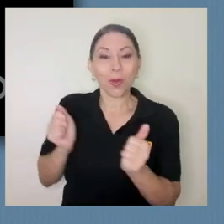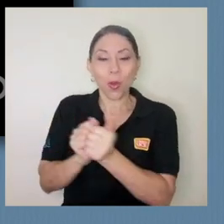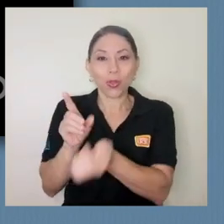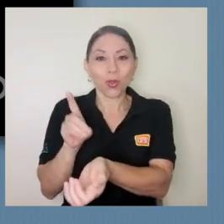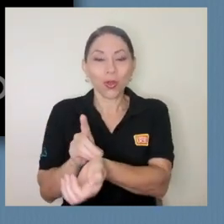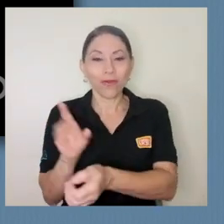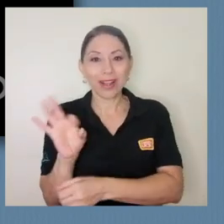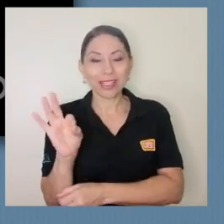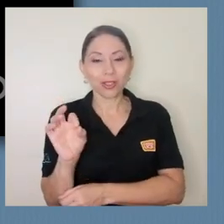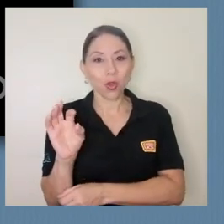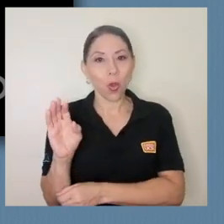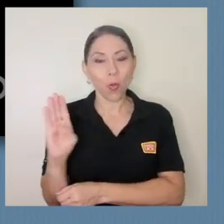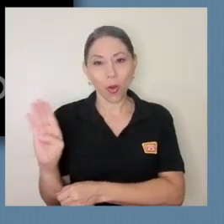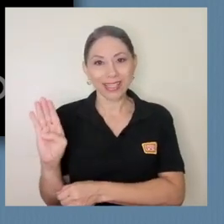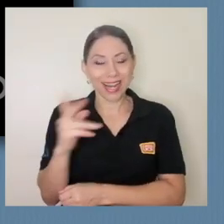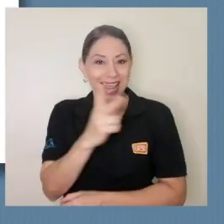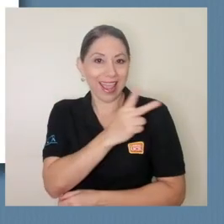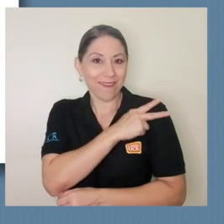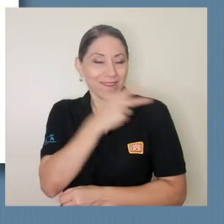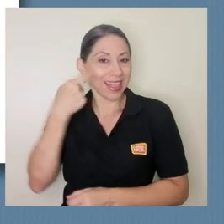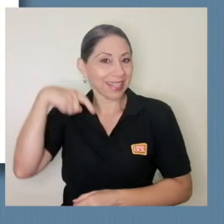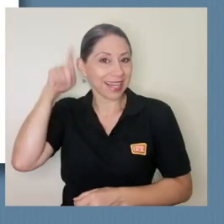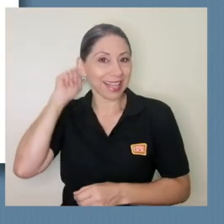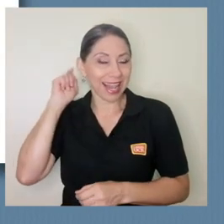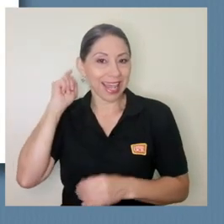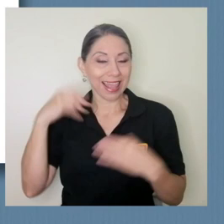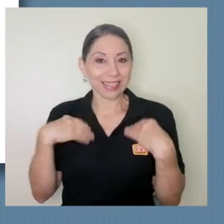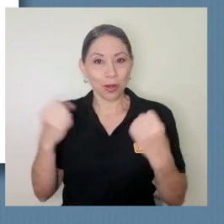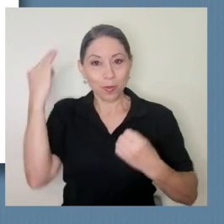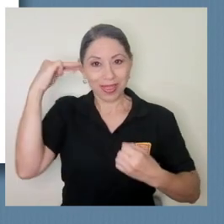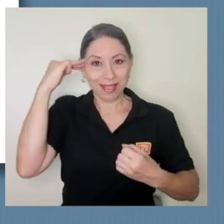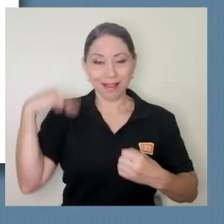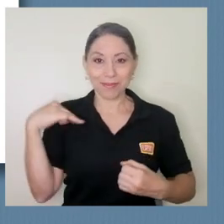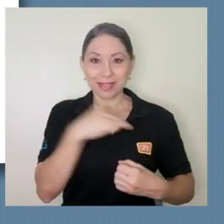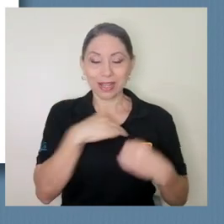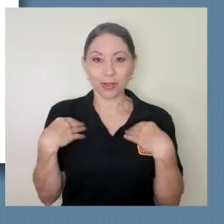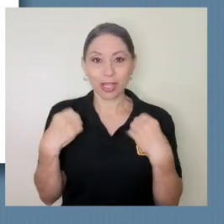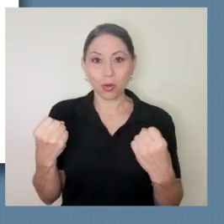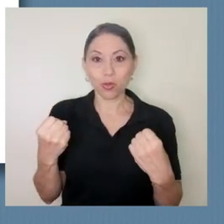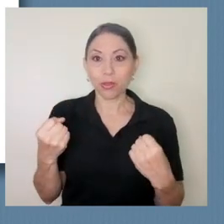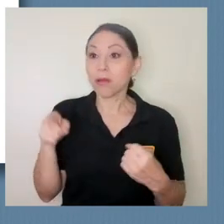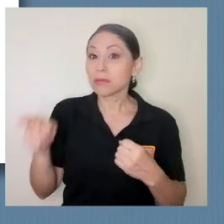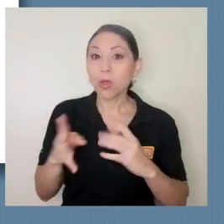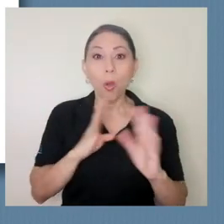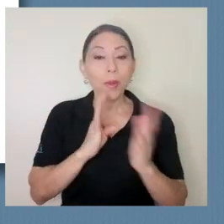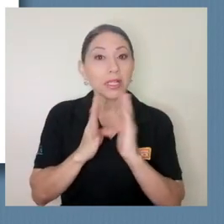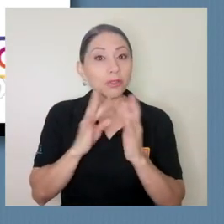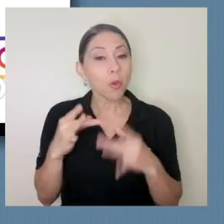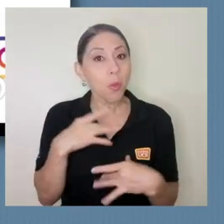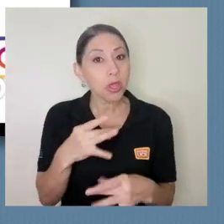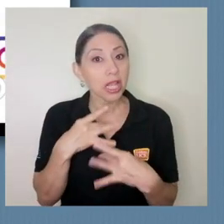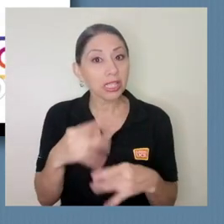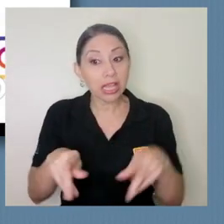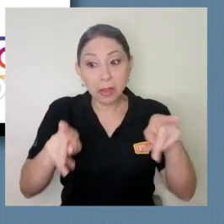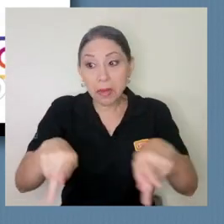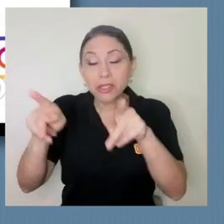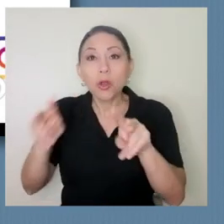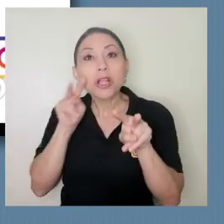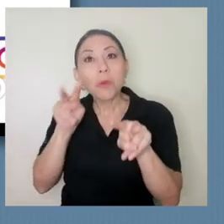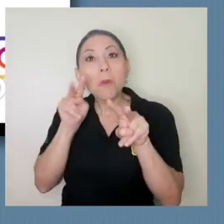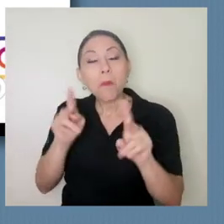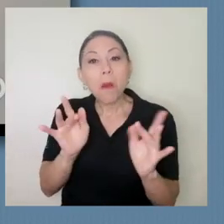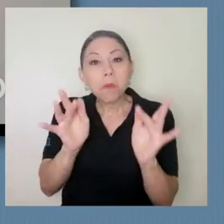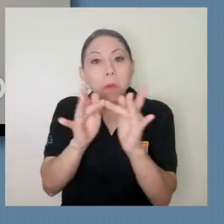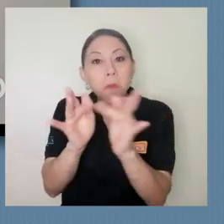Francisco Golcher que es el jefe de la Secretaría de Salud Mental del Ministerio de Salud y fue muy interesante la conversación las preguntas que el público hizo